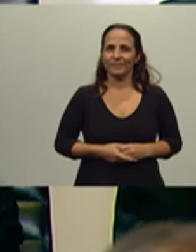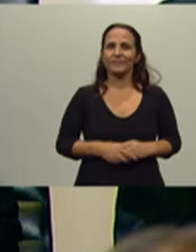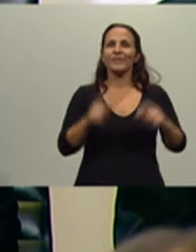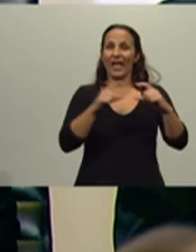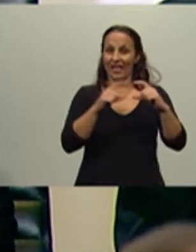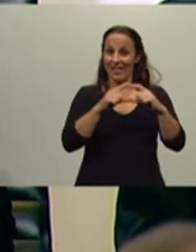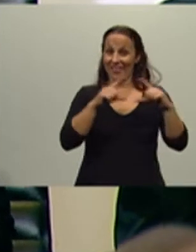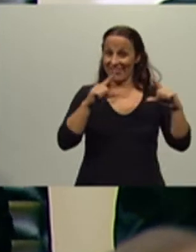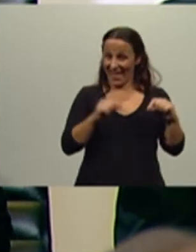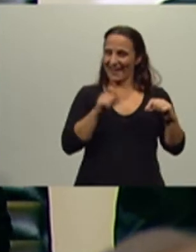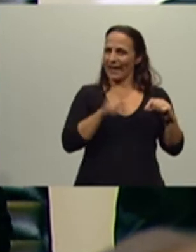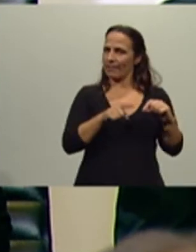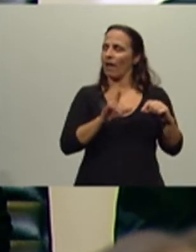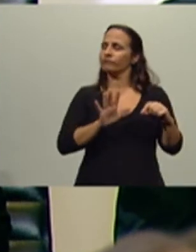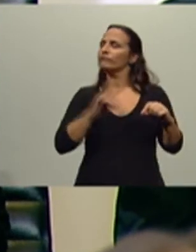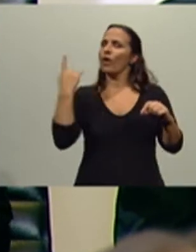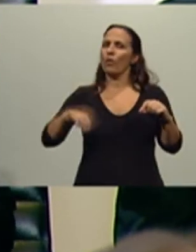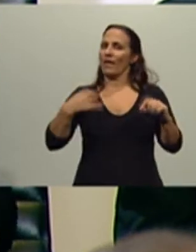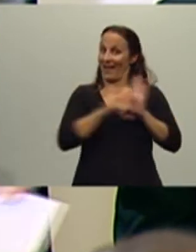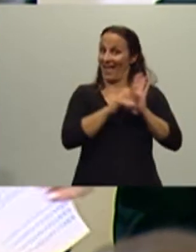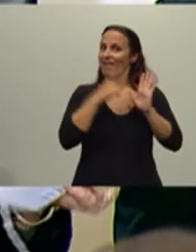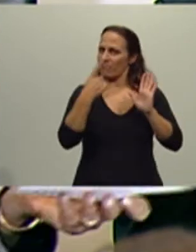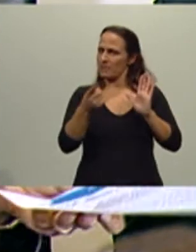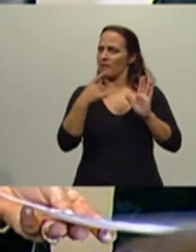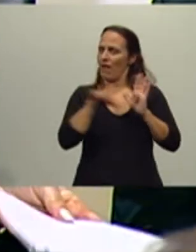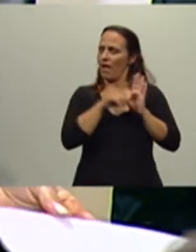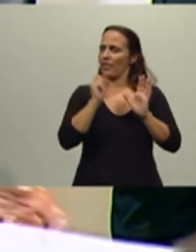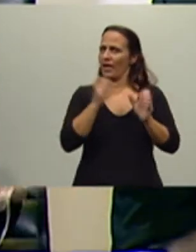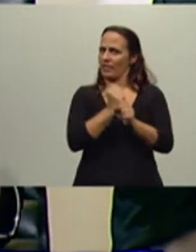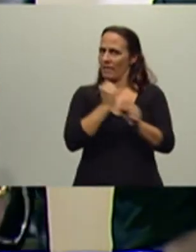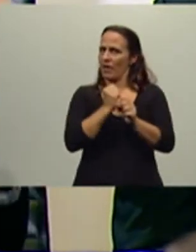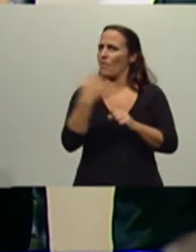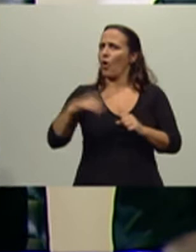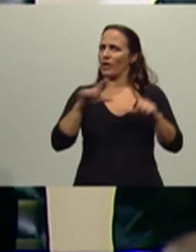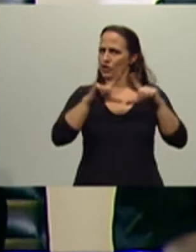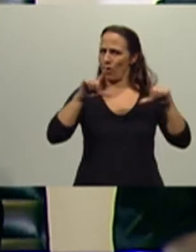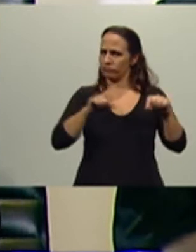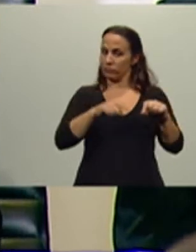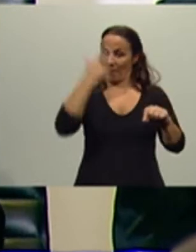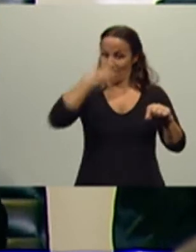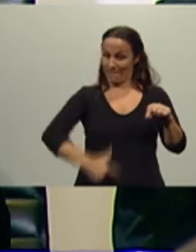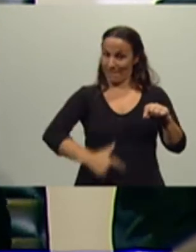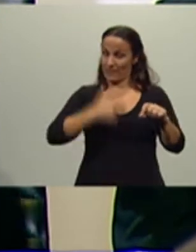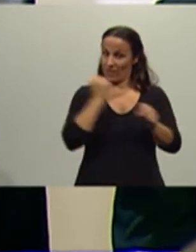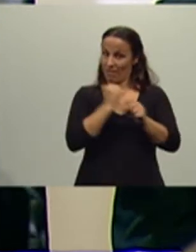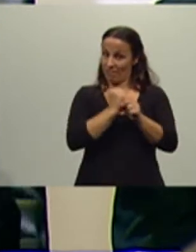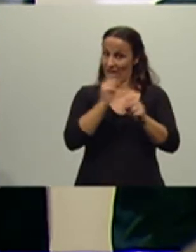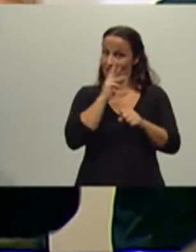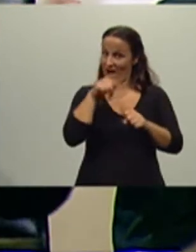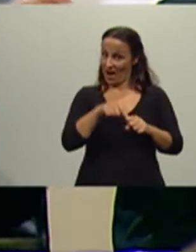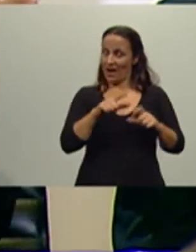que está establecida por obligación en la ley de trabajo y que permitirá a la trabajadora tener